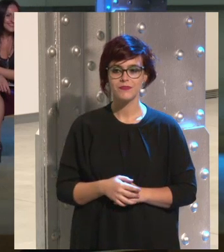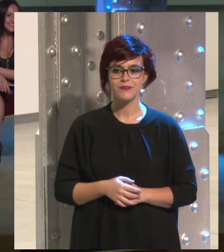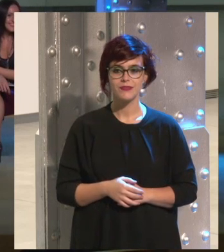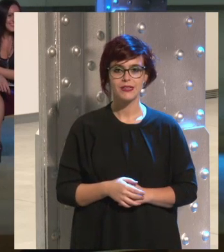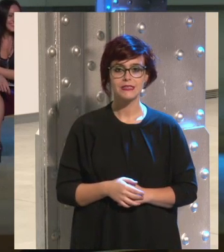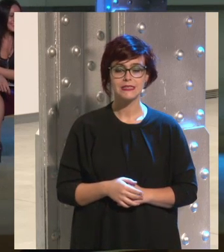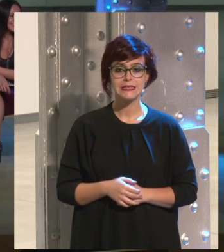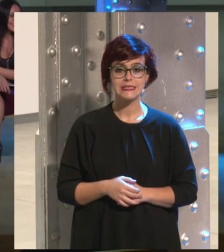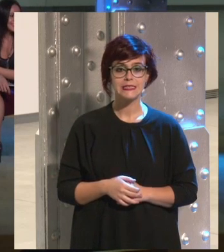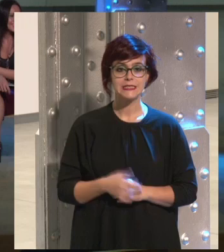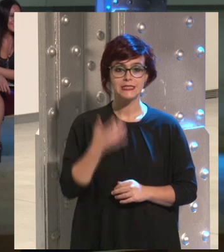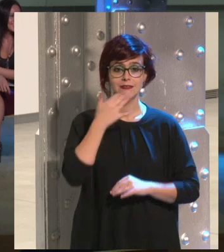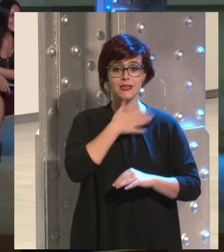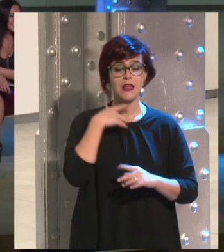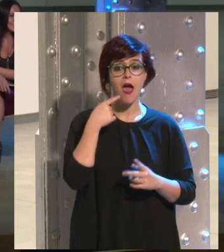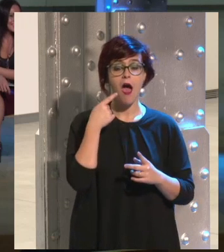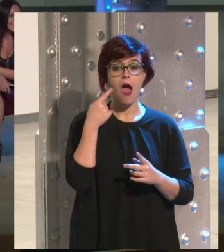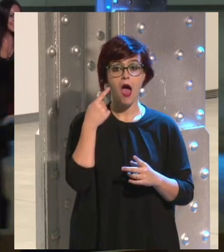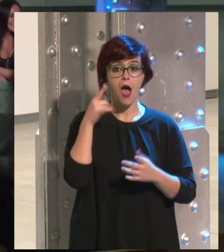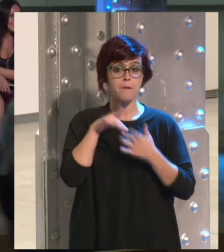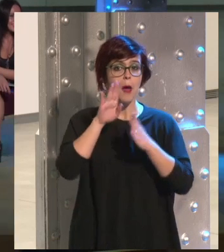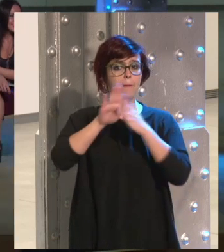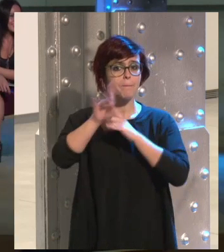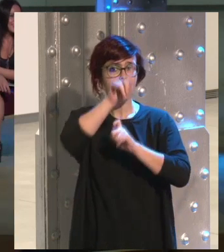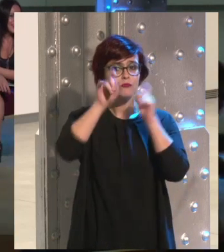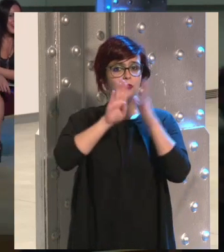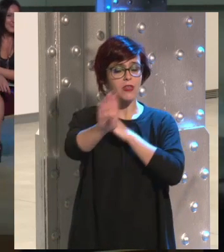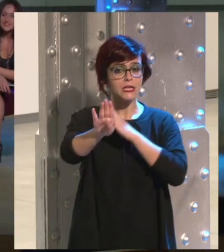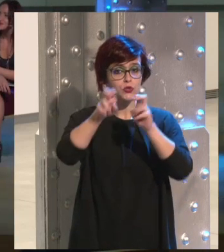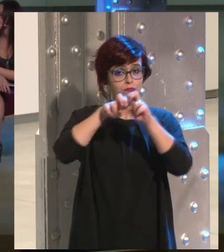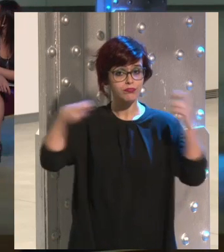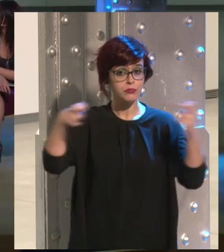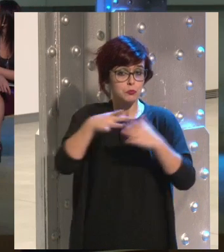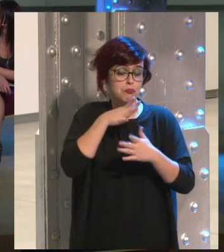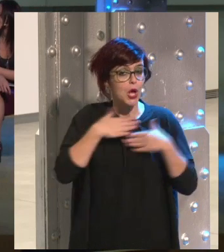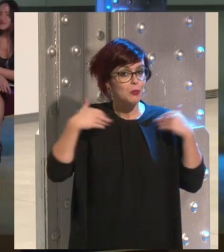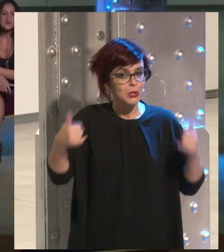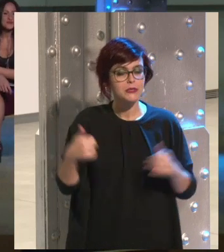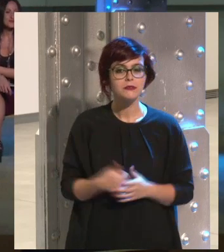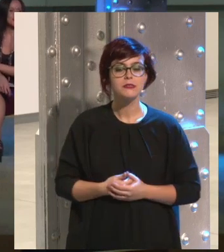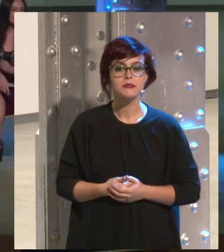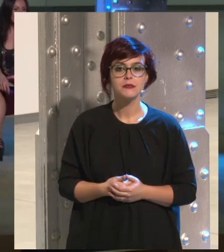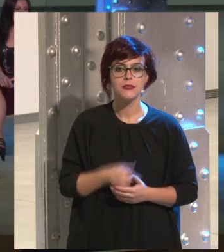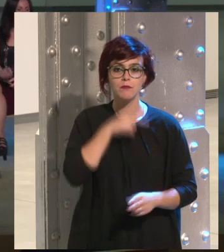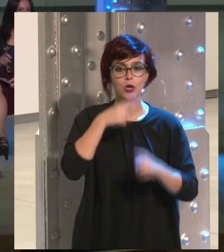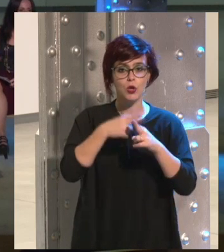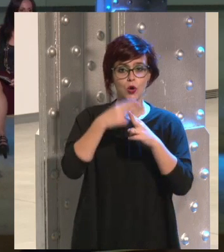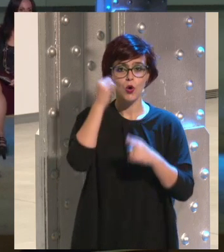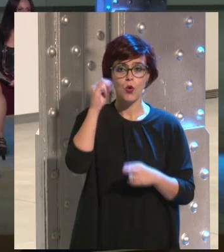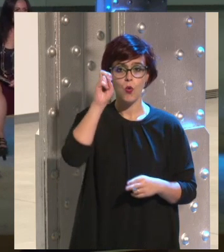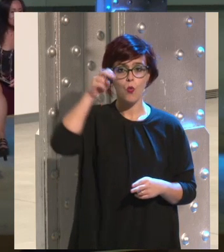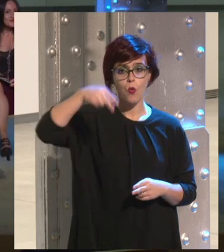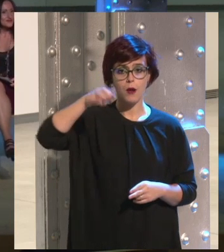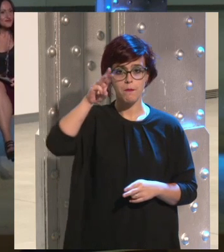Y si quieres hacer una pregunta directamente a cualquiera de los que están en esta mesa, pues. Sí, hola, mi nombre es Juan Pedro